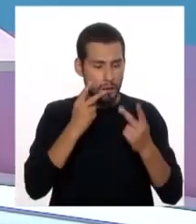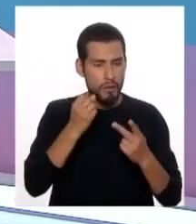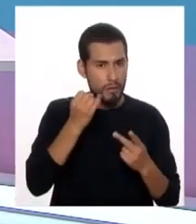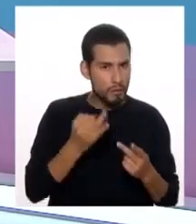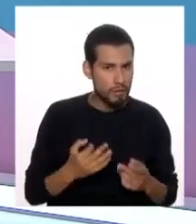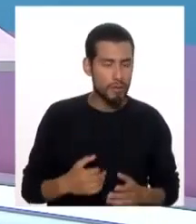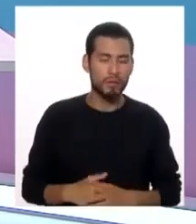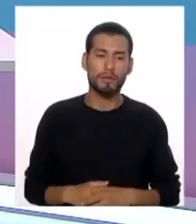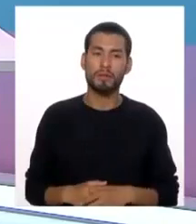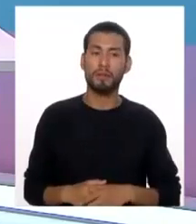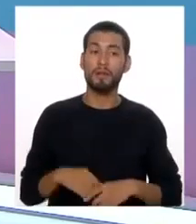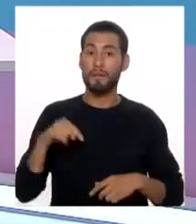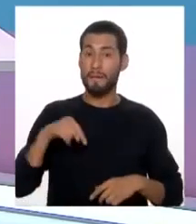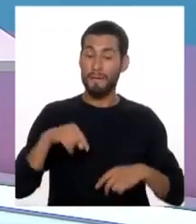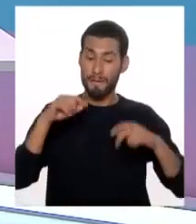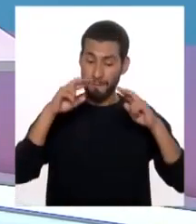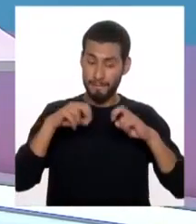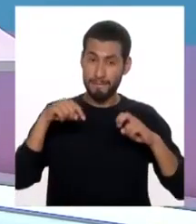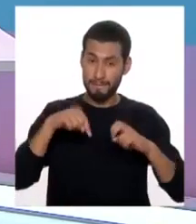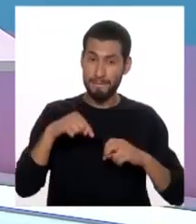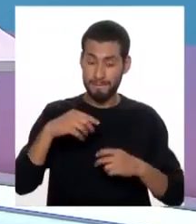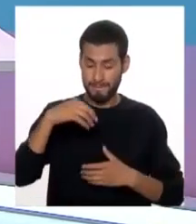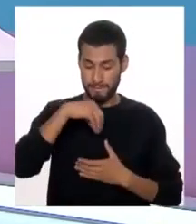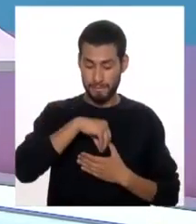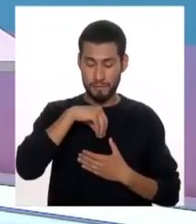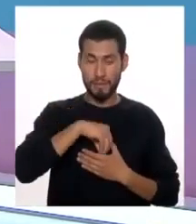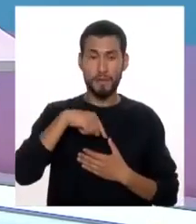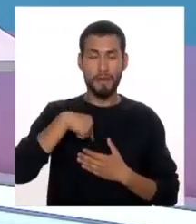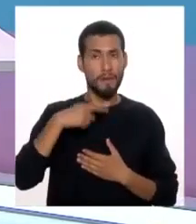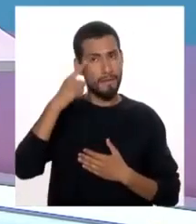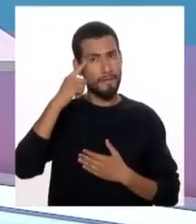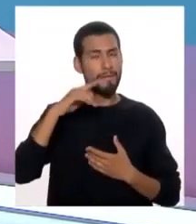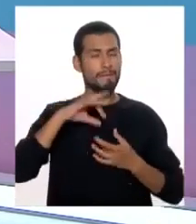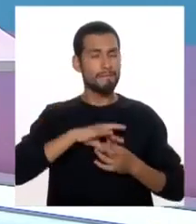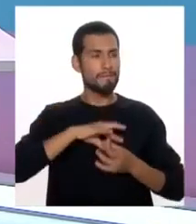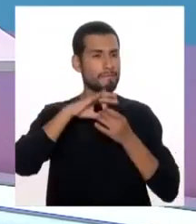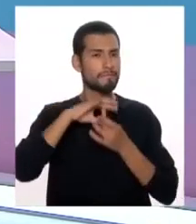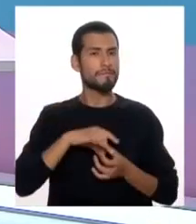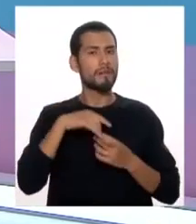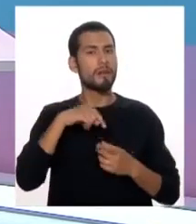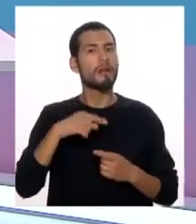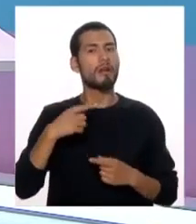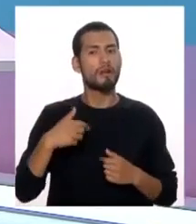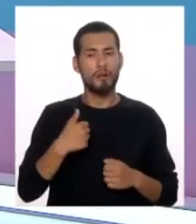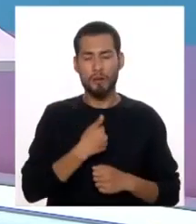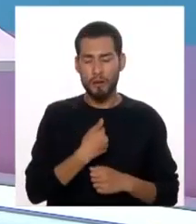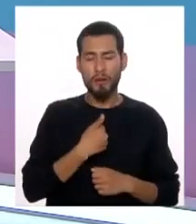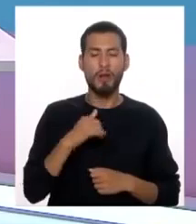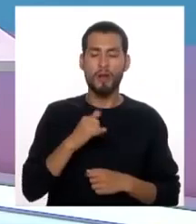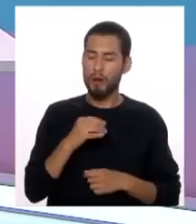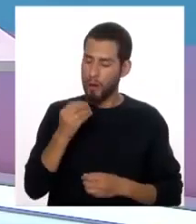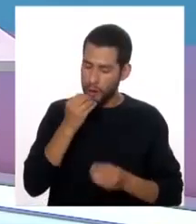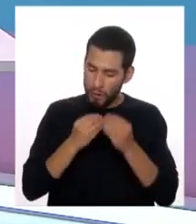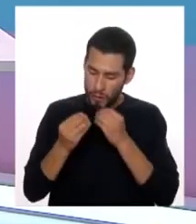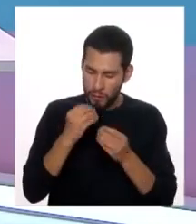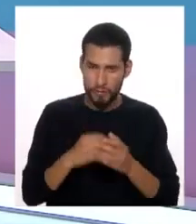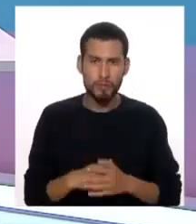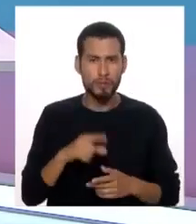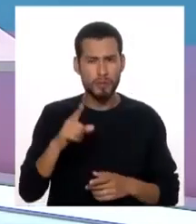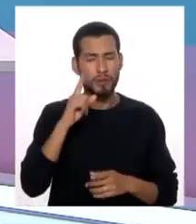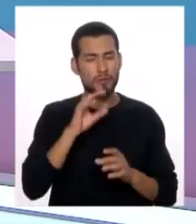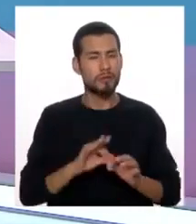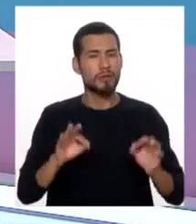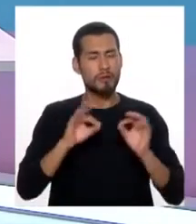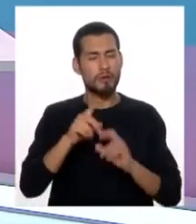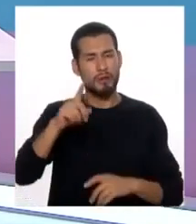como es tu diálogo interior, también va a ser tu relación con los alimentos. Por eso hay que tener